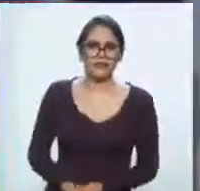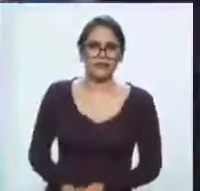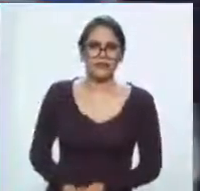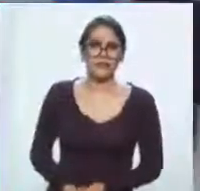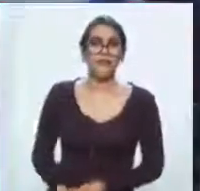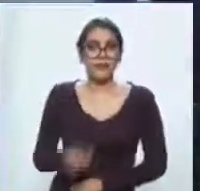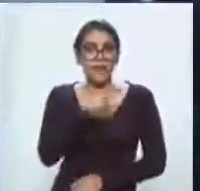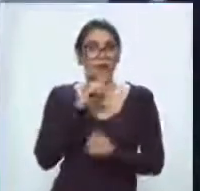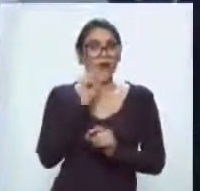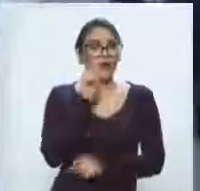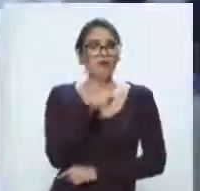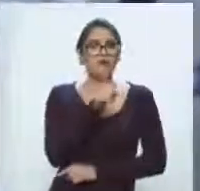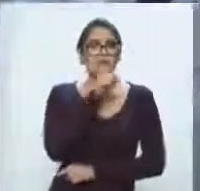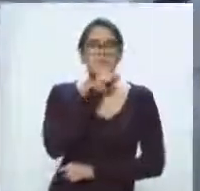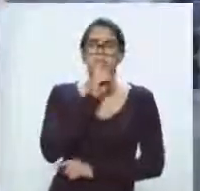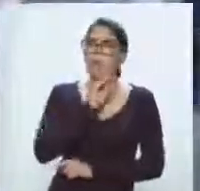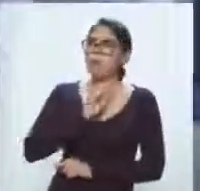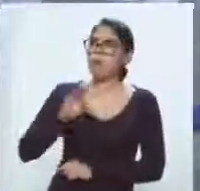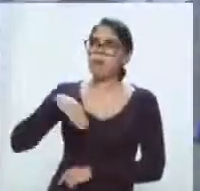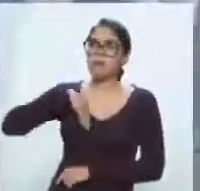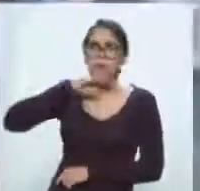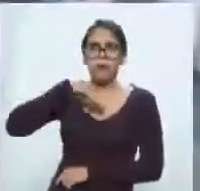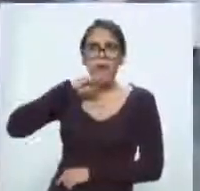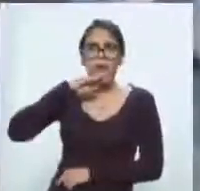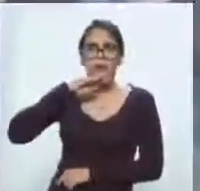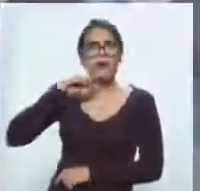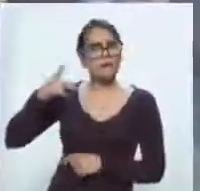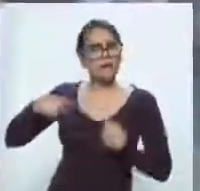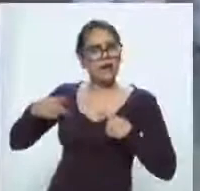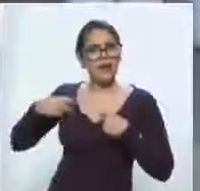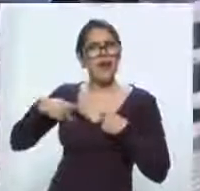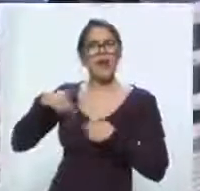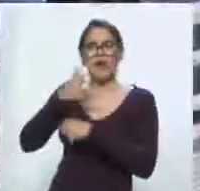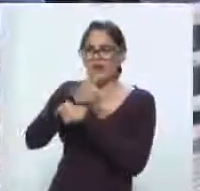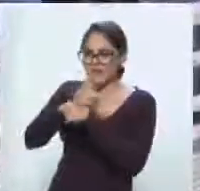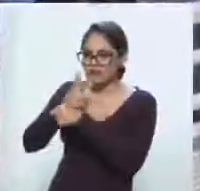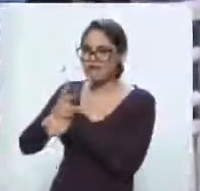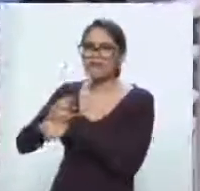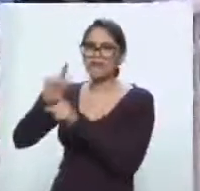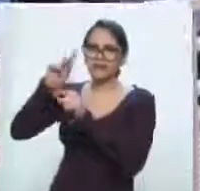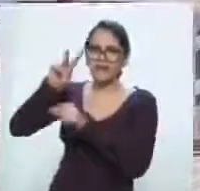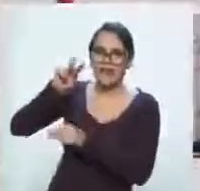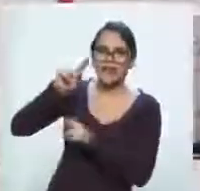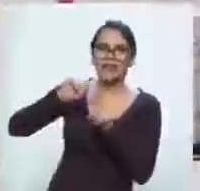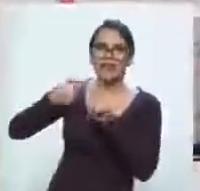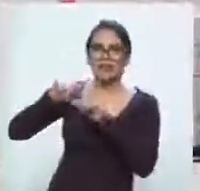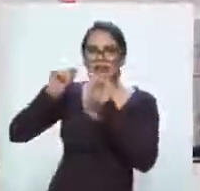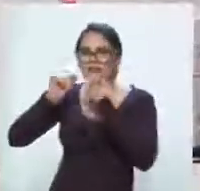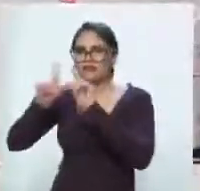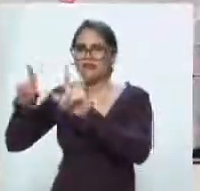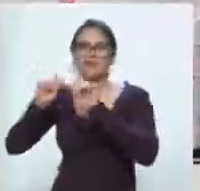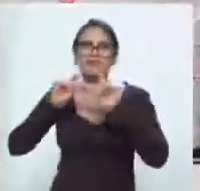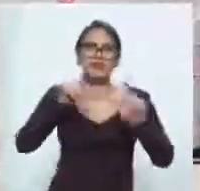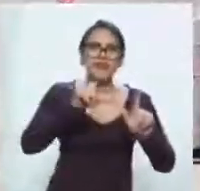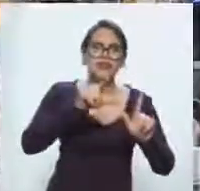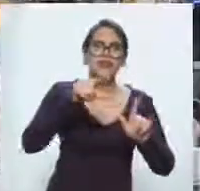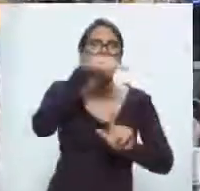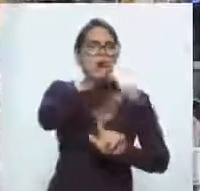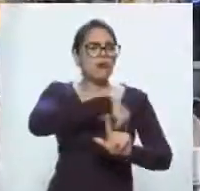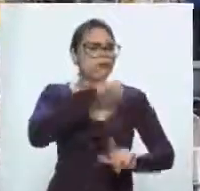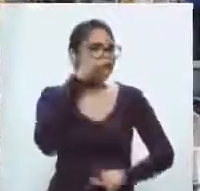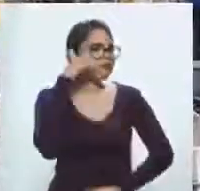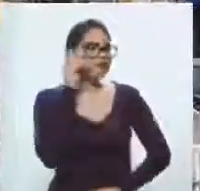progresiva, lejos de la obligada atención que los medios de comunicación prestan a la pandemia que nos acude, en las ciudades